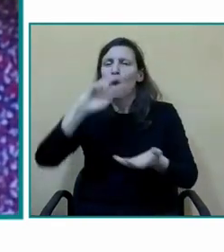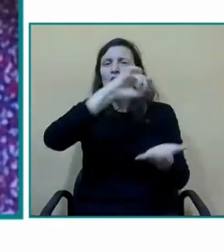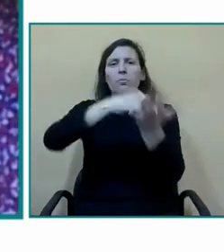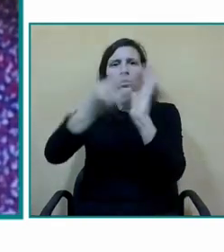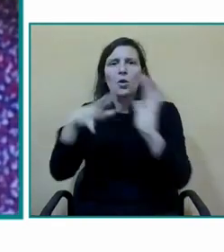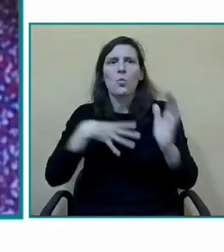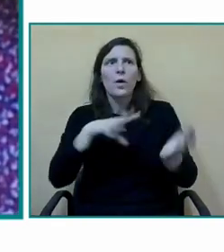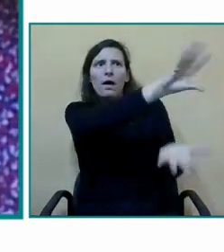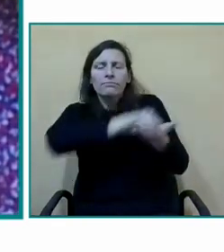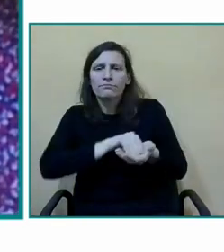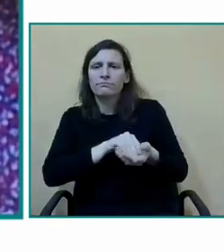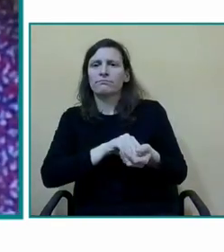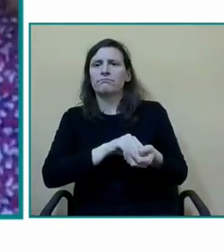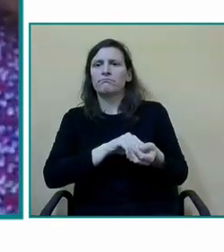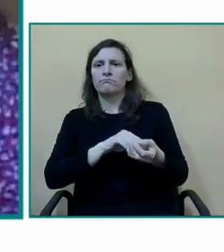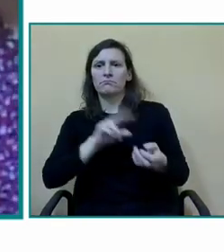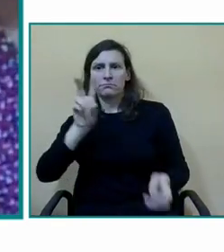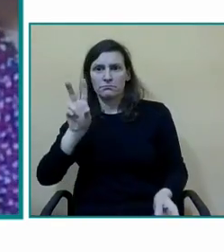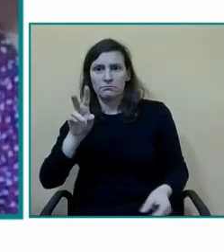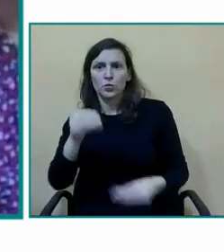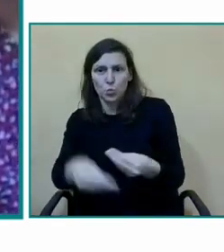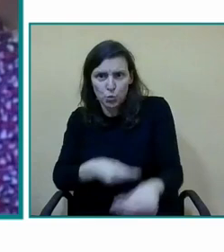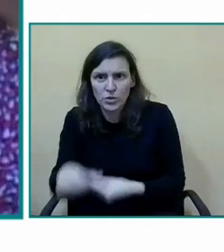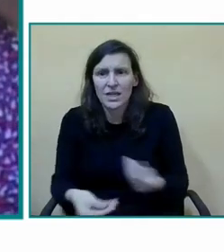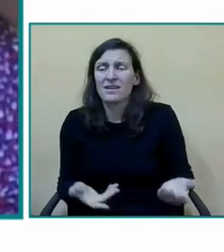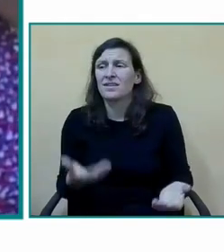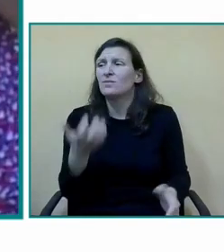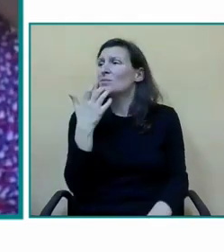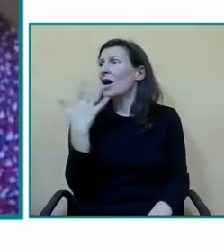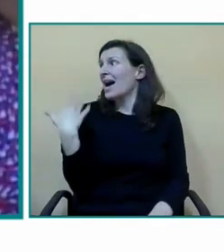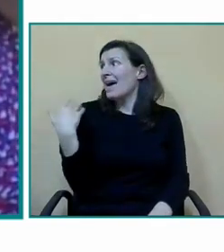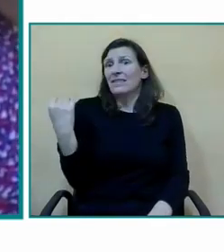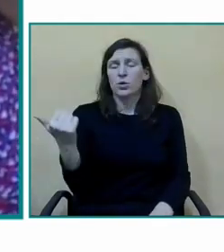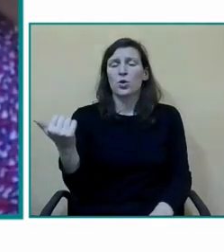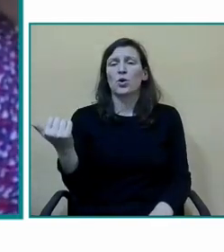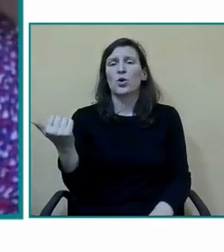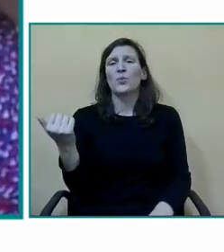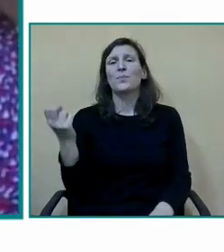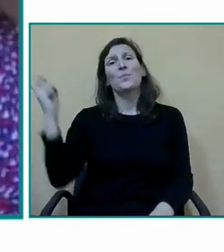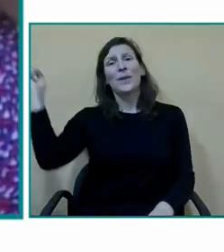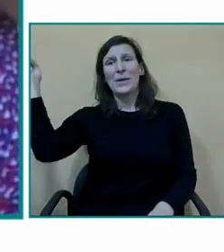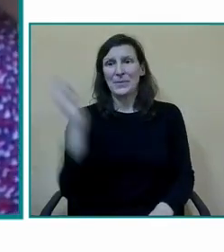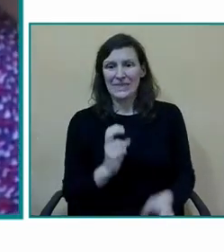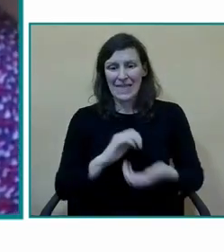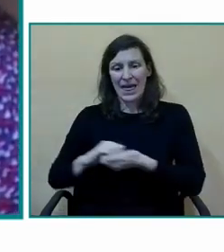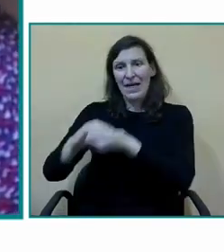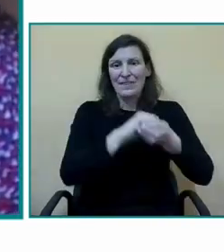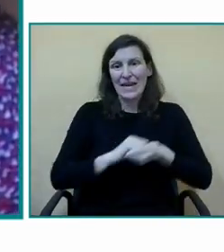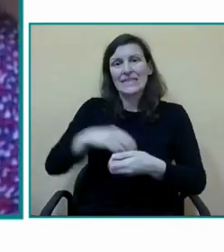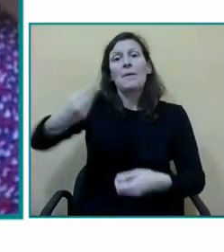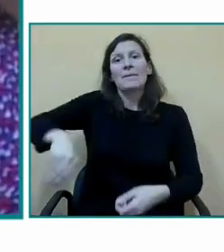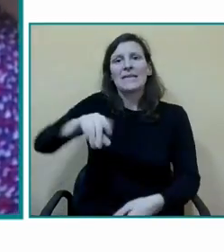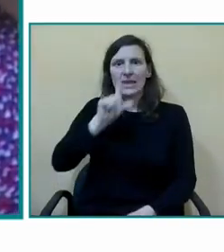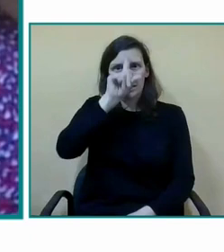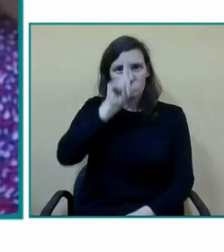educativos hace poquito tuvimos la oportunidad de tener la visita del presidente de la CENSE